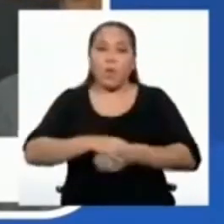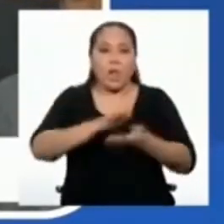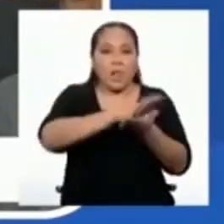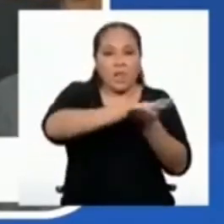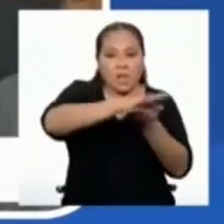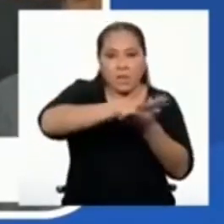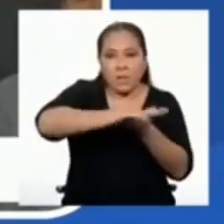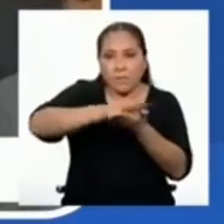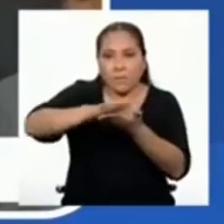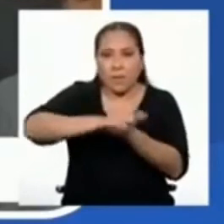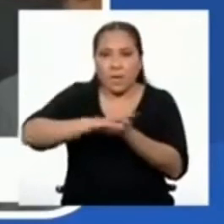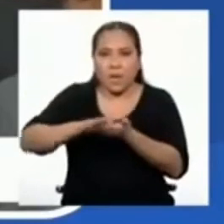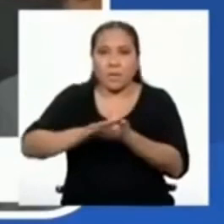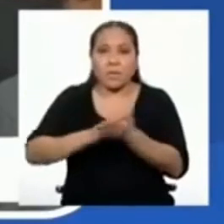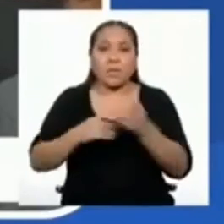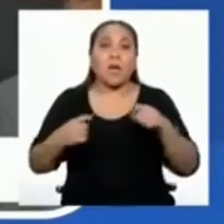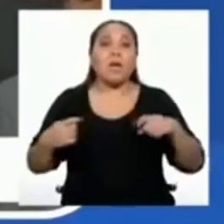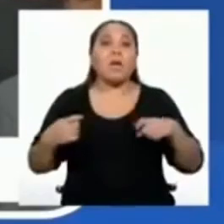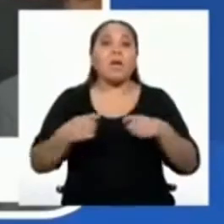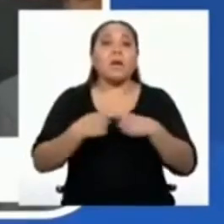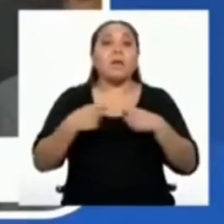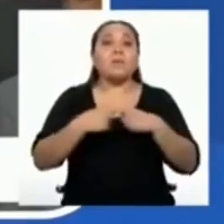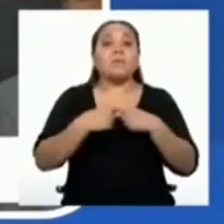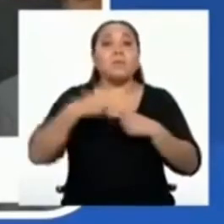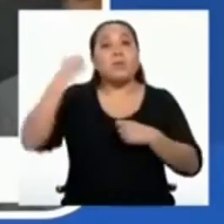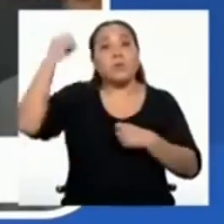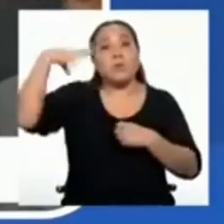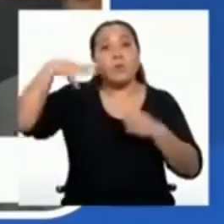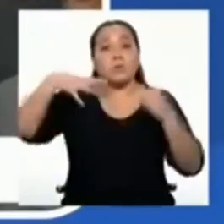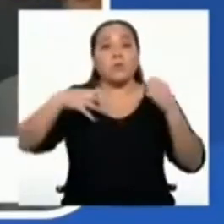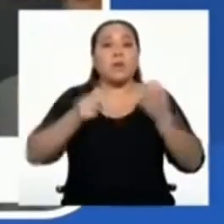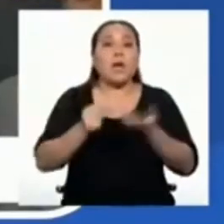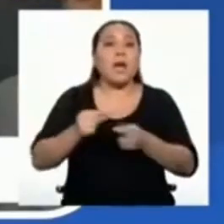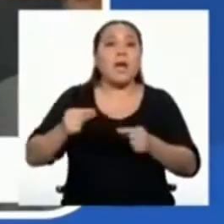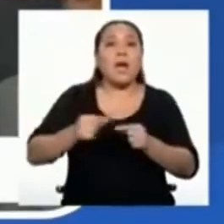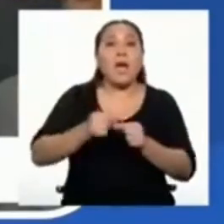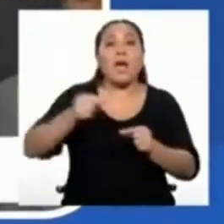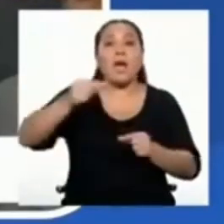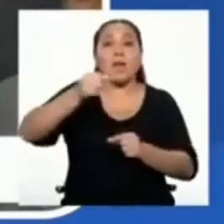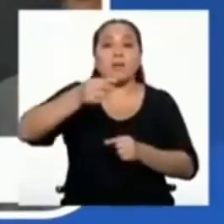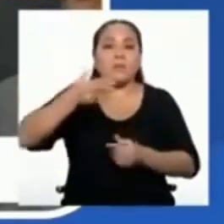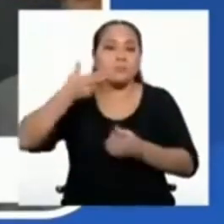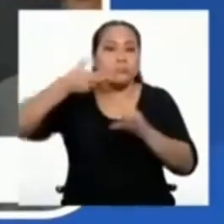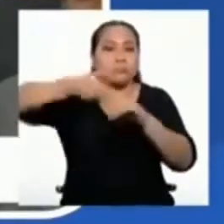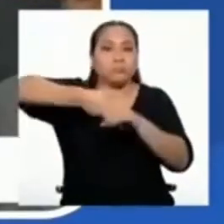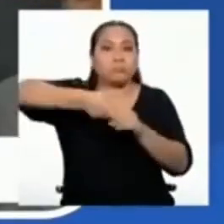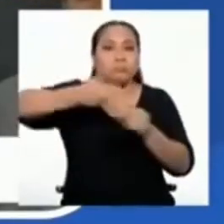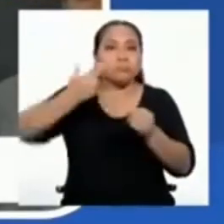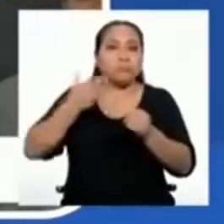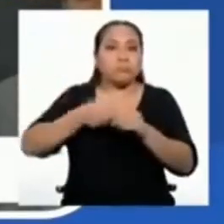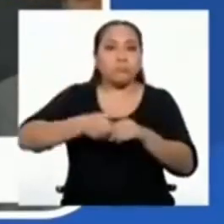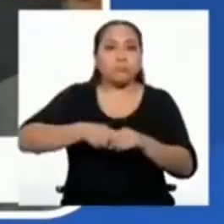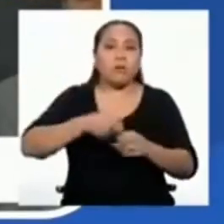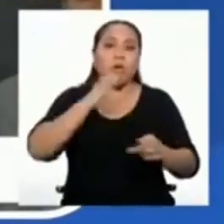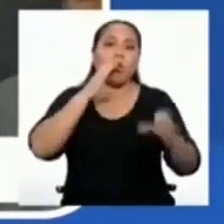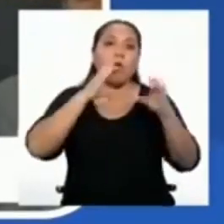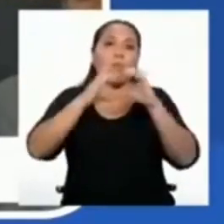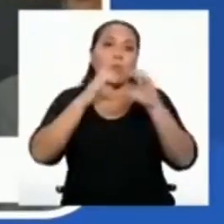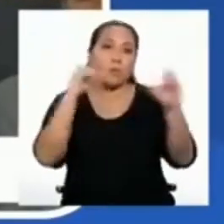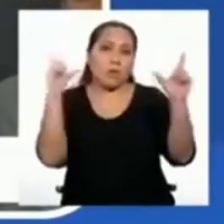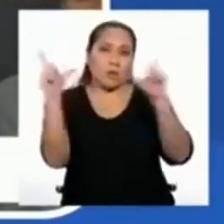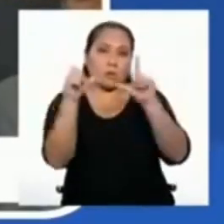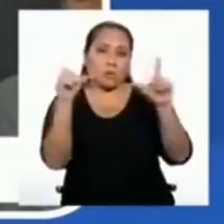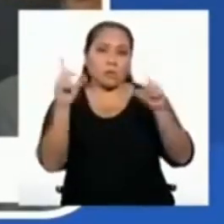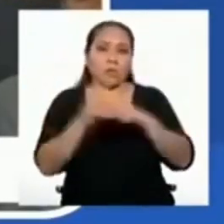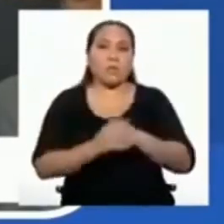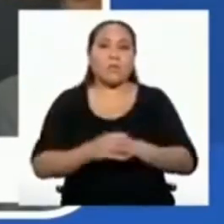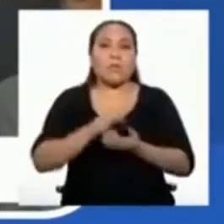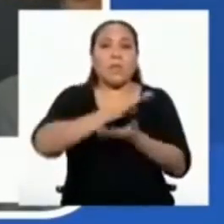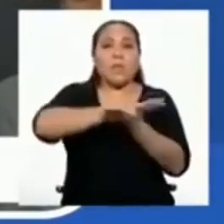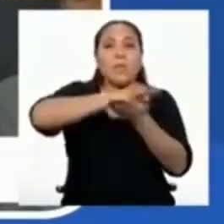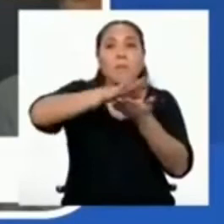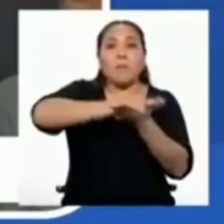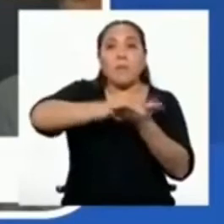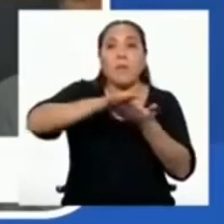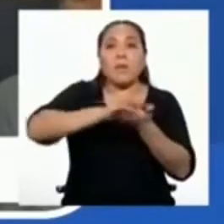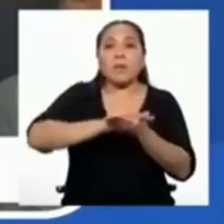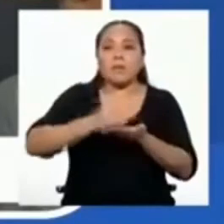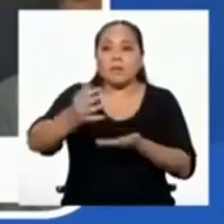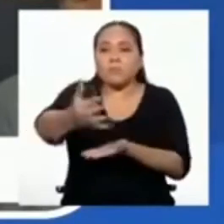saneamiento, energía eléctrica, gas, combustible, telecomunicaciones, limpieza,